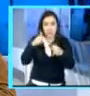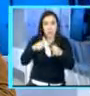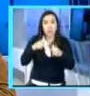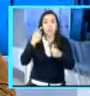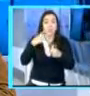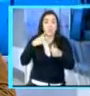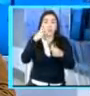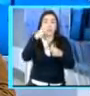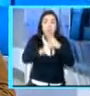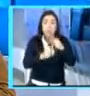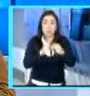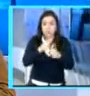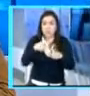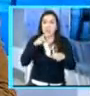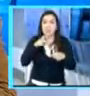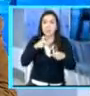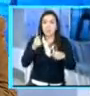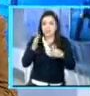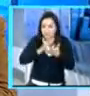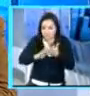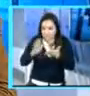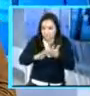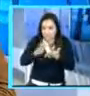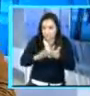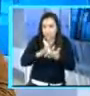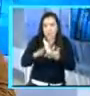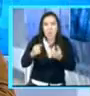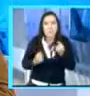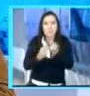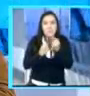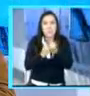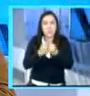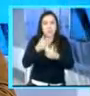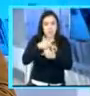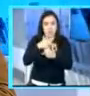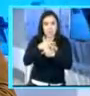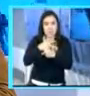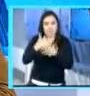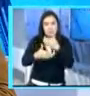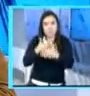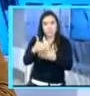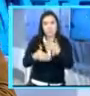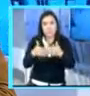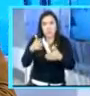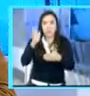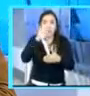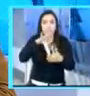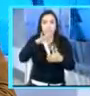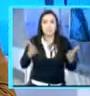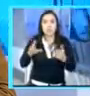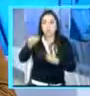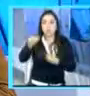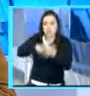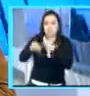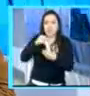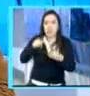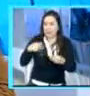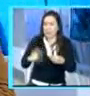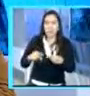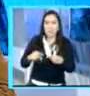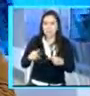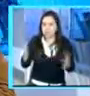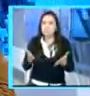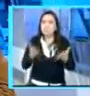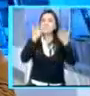próximos dos o tres años. Claro. Y díganse, fíjese qué. El fíjese qué no lo quieren escuchar. El inversor